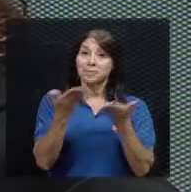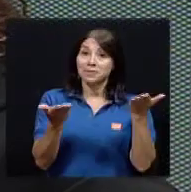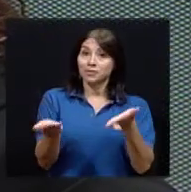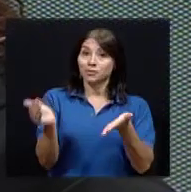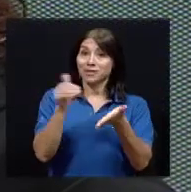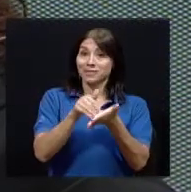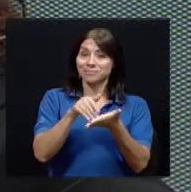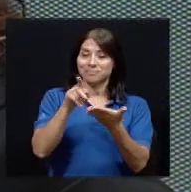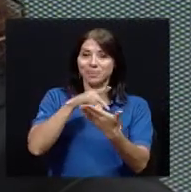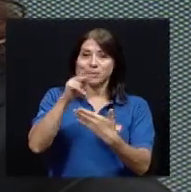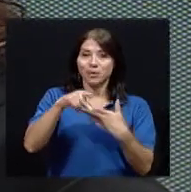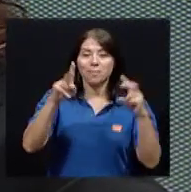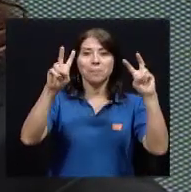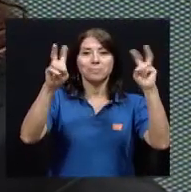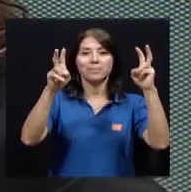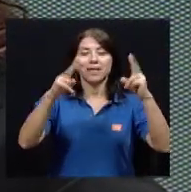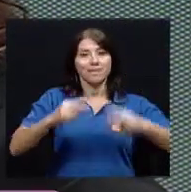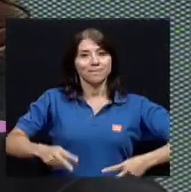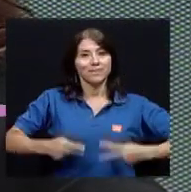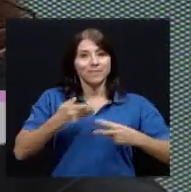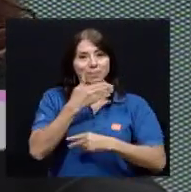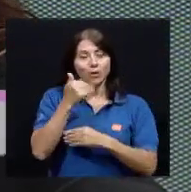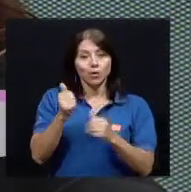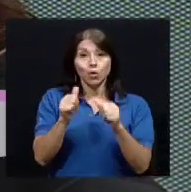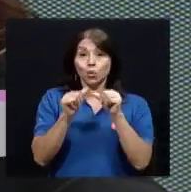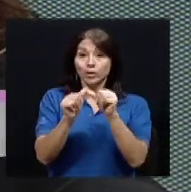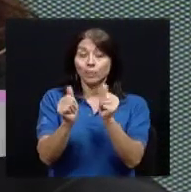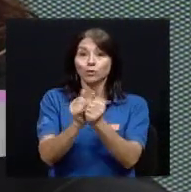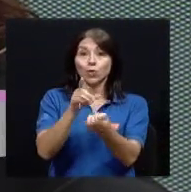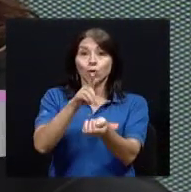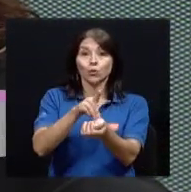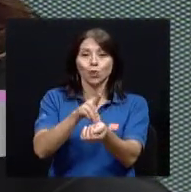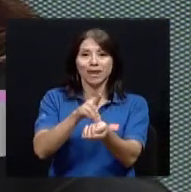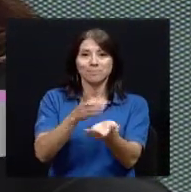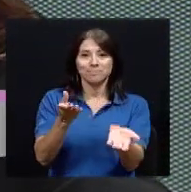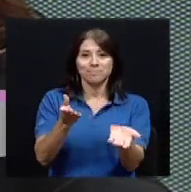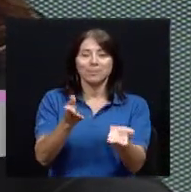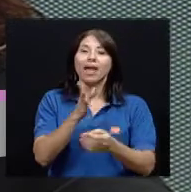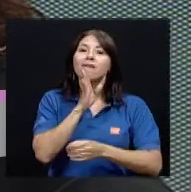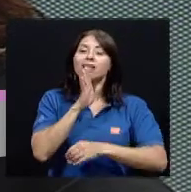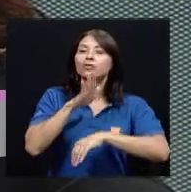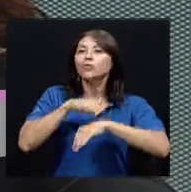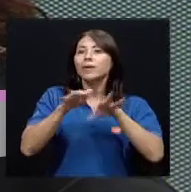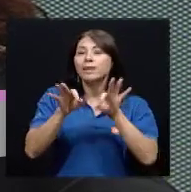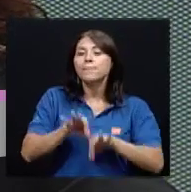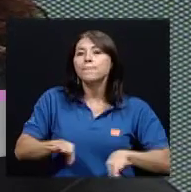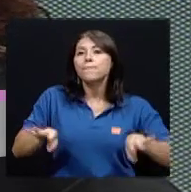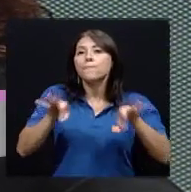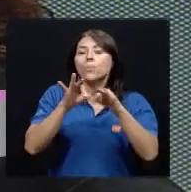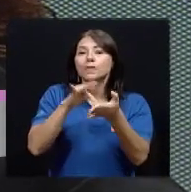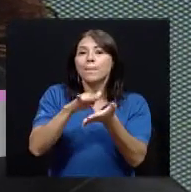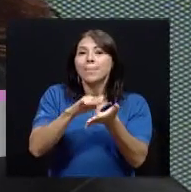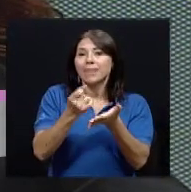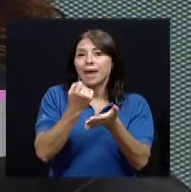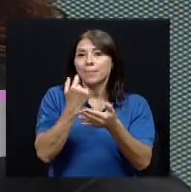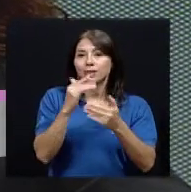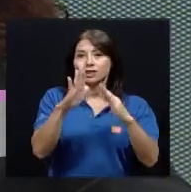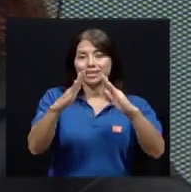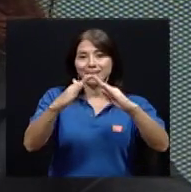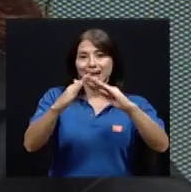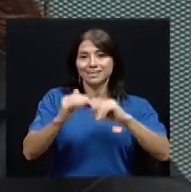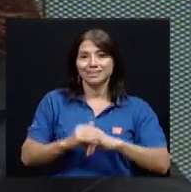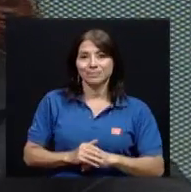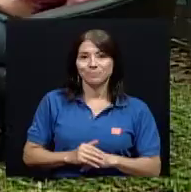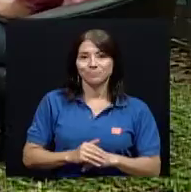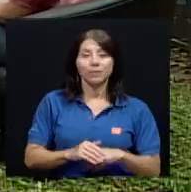bienvenidos nuevamente a nuestro programa vivir mejor continuamos con la doctora conversando sobre la importancia de los medicamentos en